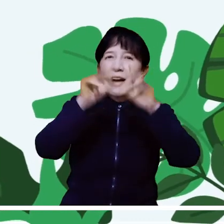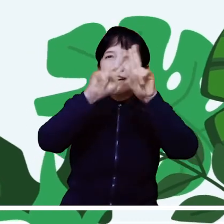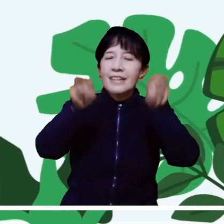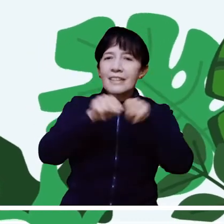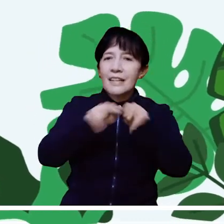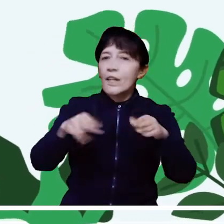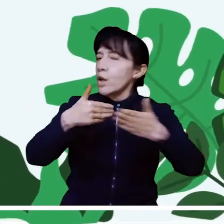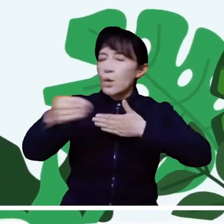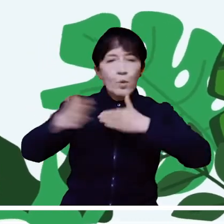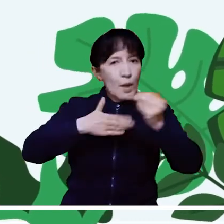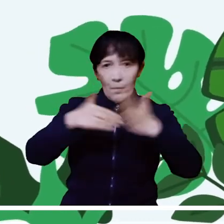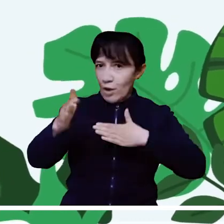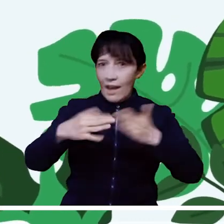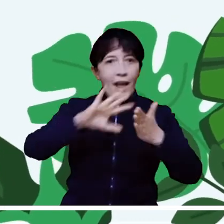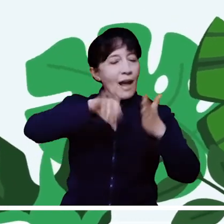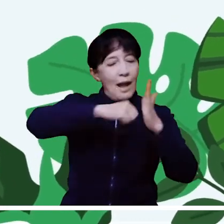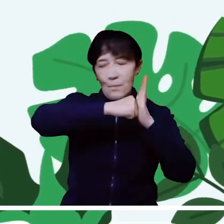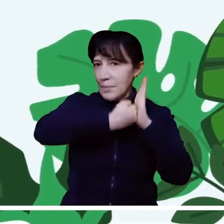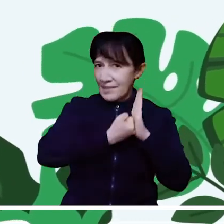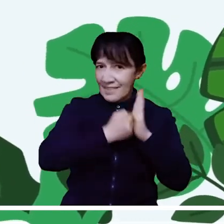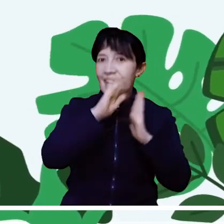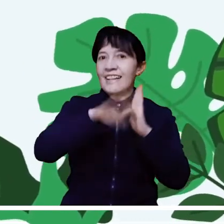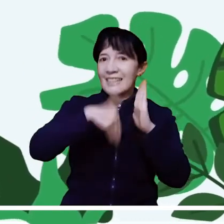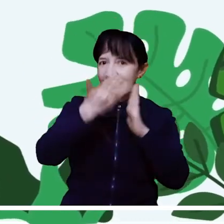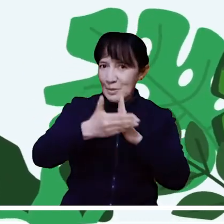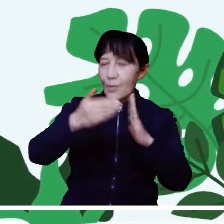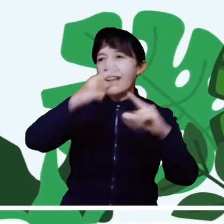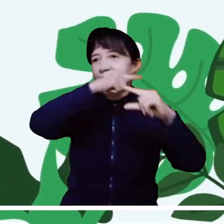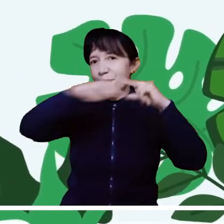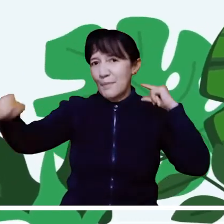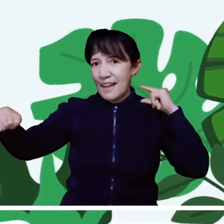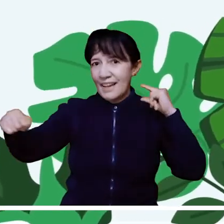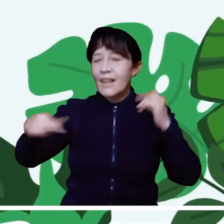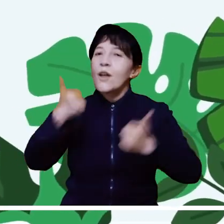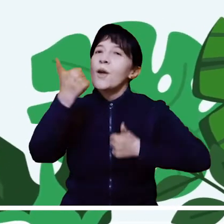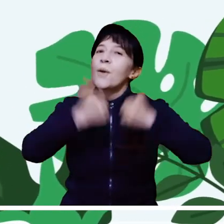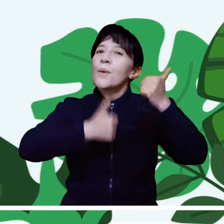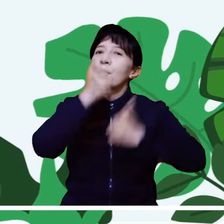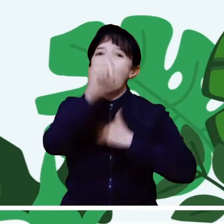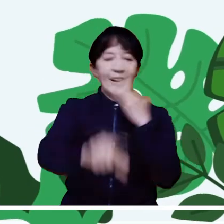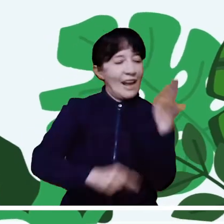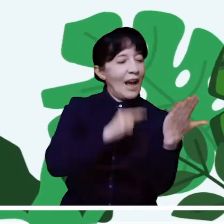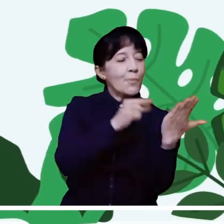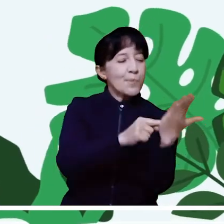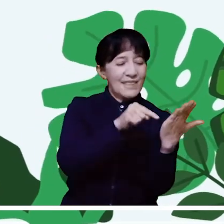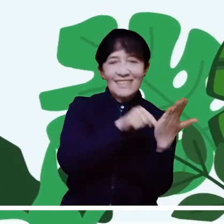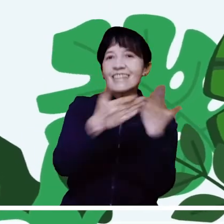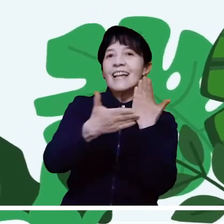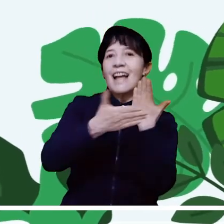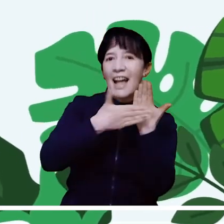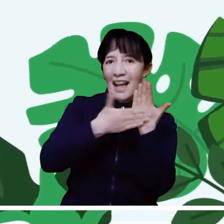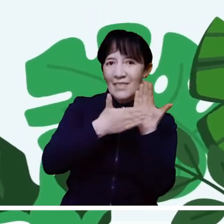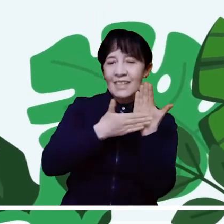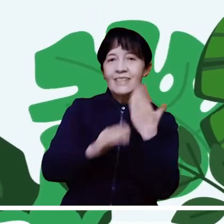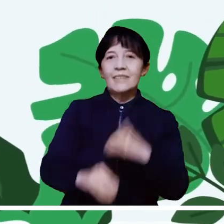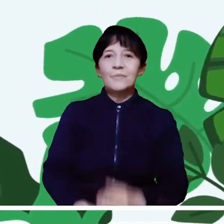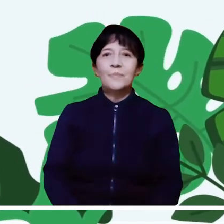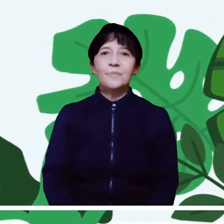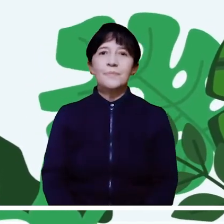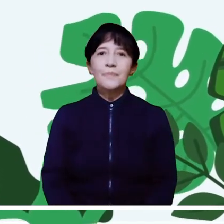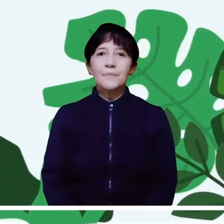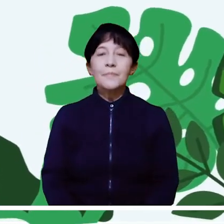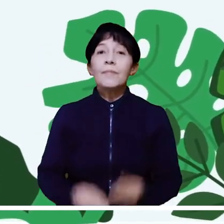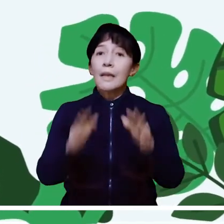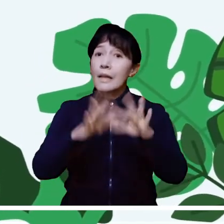Internet, este será almacenado y podrán enviarlo posteriormente, ingresando a la sección de Sincronizar reportes.